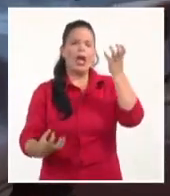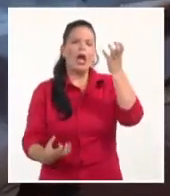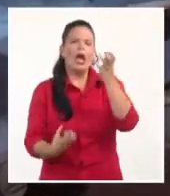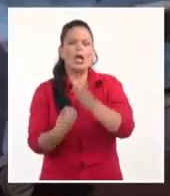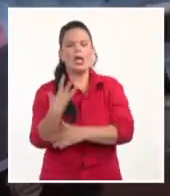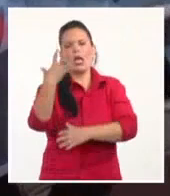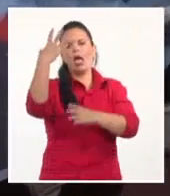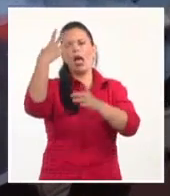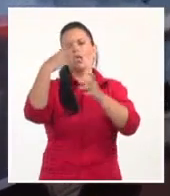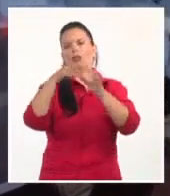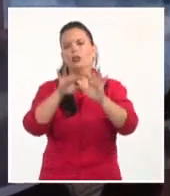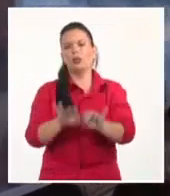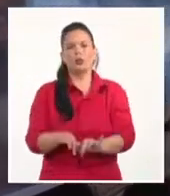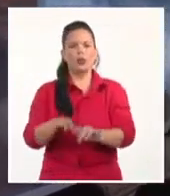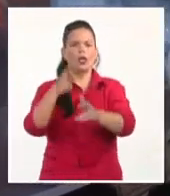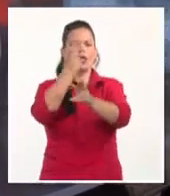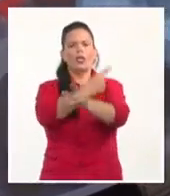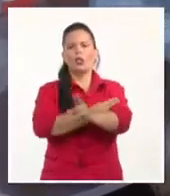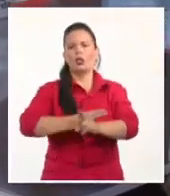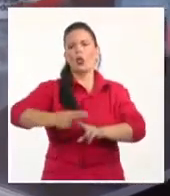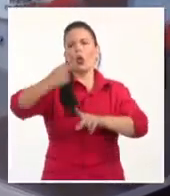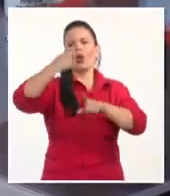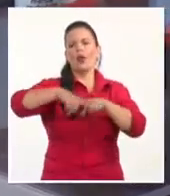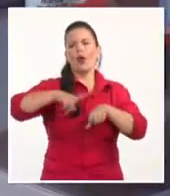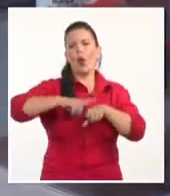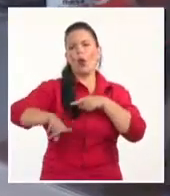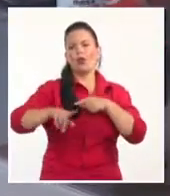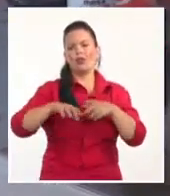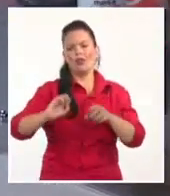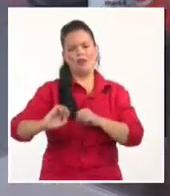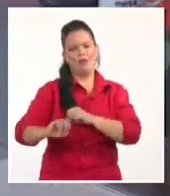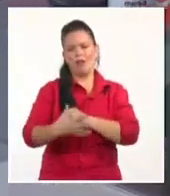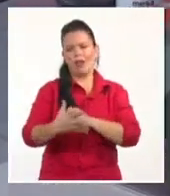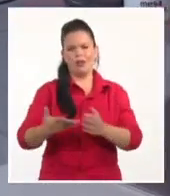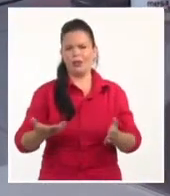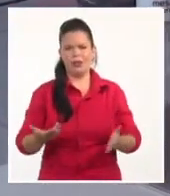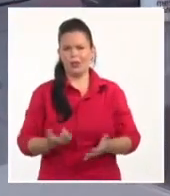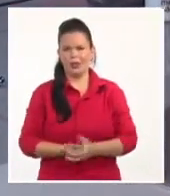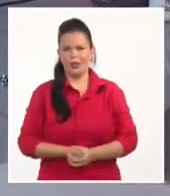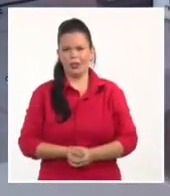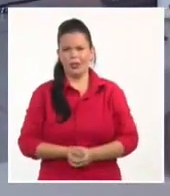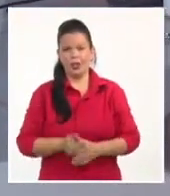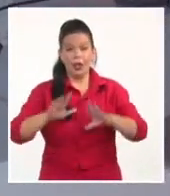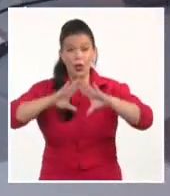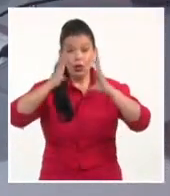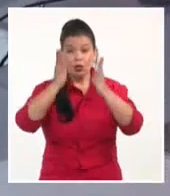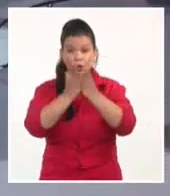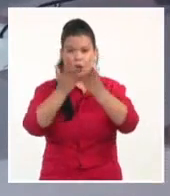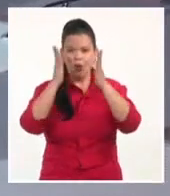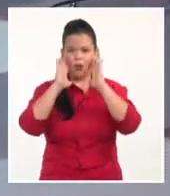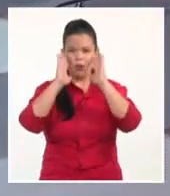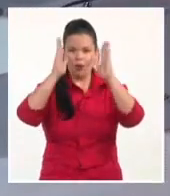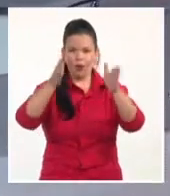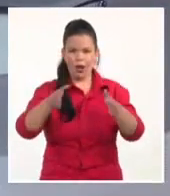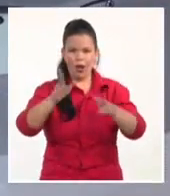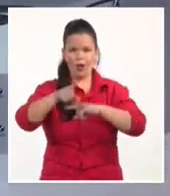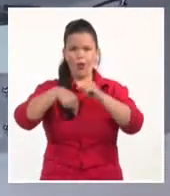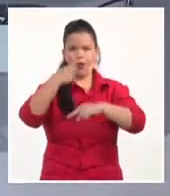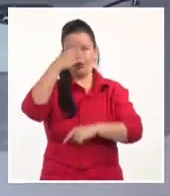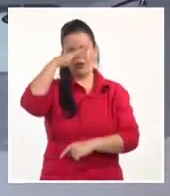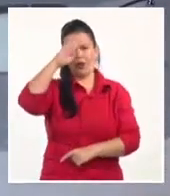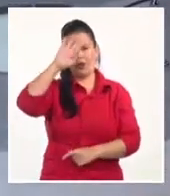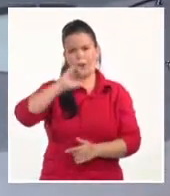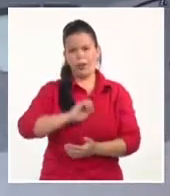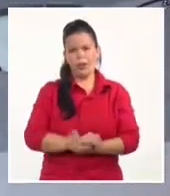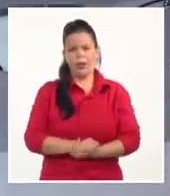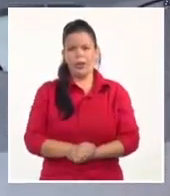decir, una campaña de intoxicación feroz contra el país que se transbasa, o hay una especie